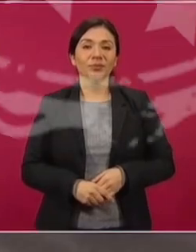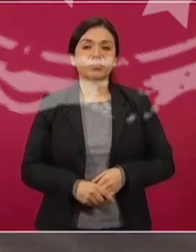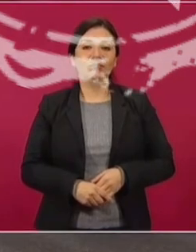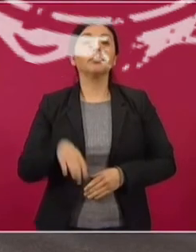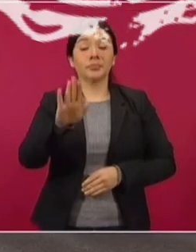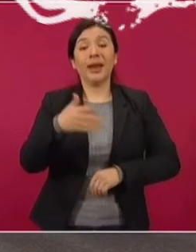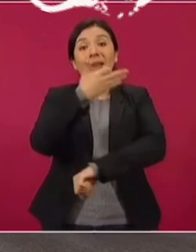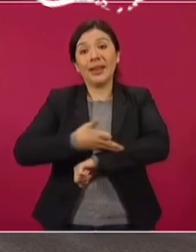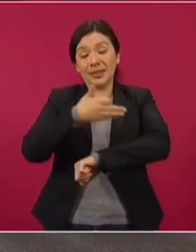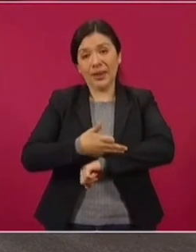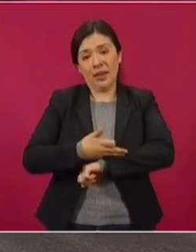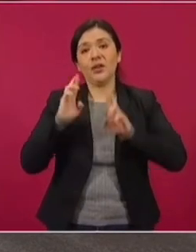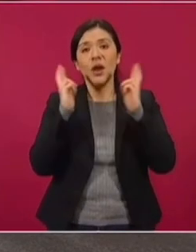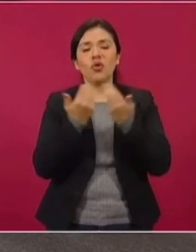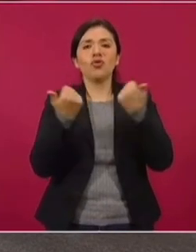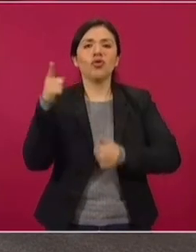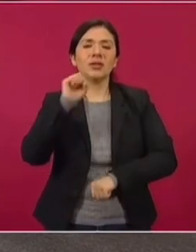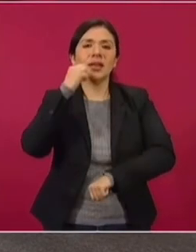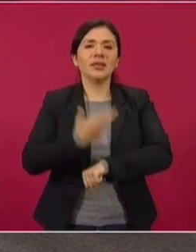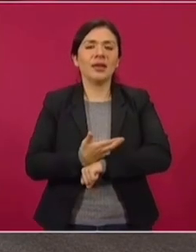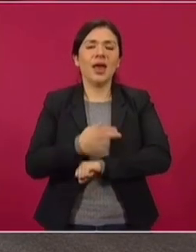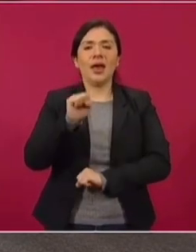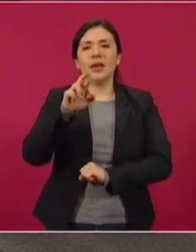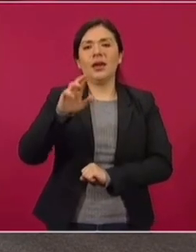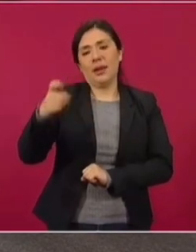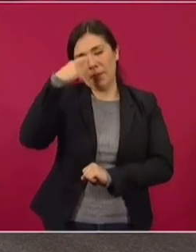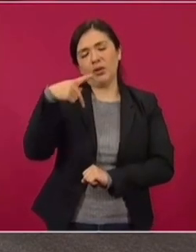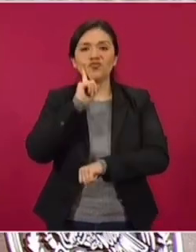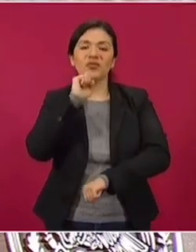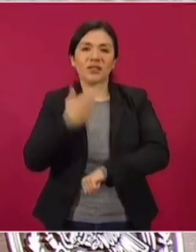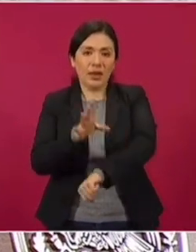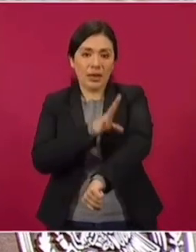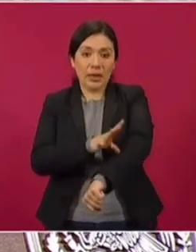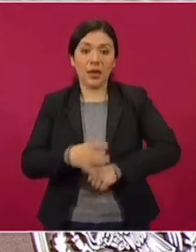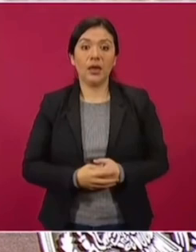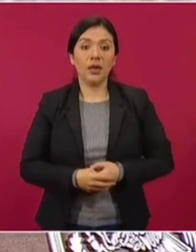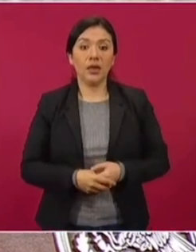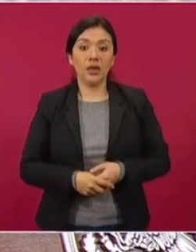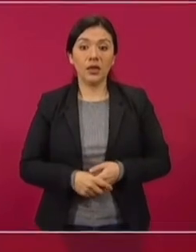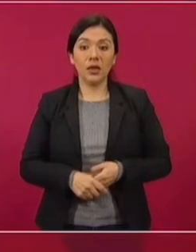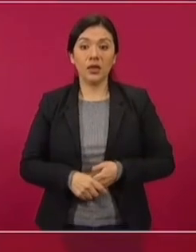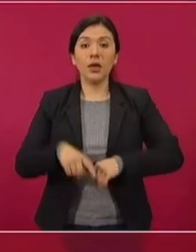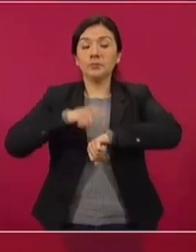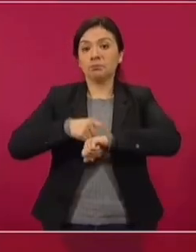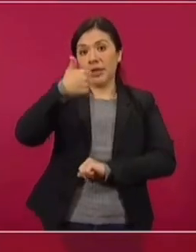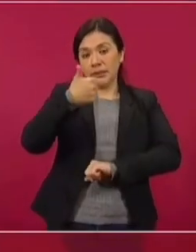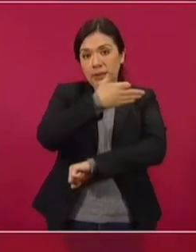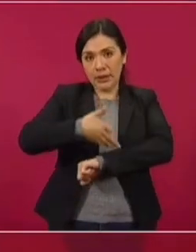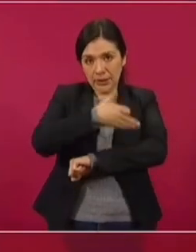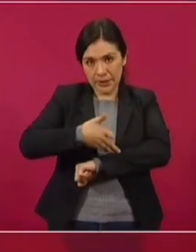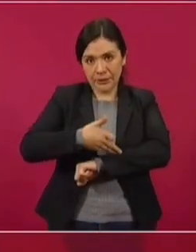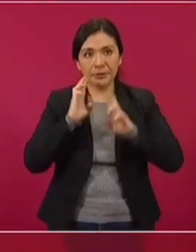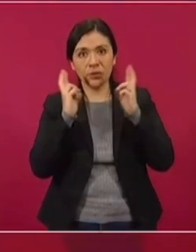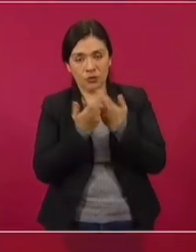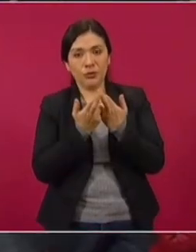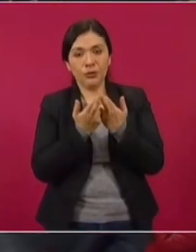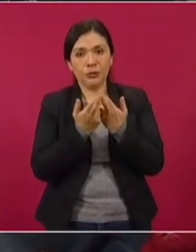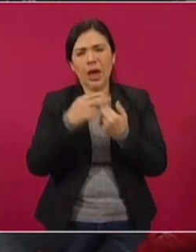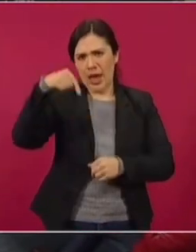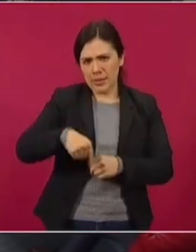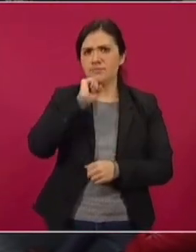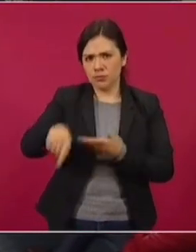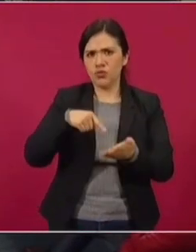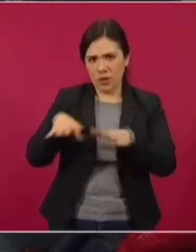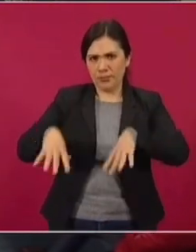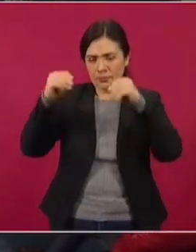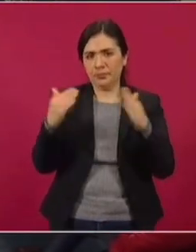En la tarde vamos a reunirnos con la secretaria de Energía del gobierno de Estados Unidos. Es a las seis de la tarde, es el encuentro aquí en